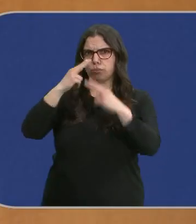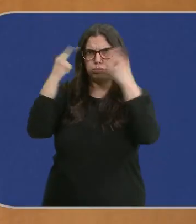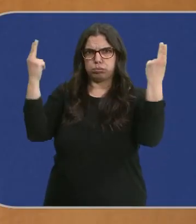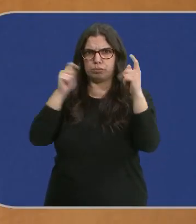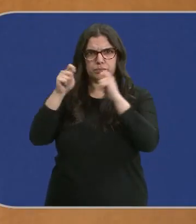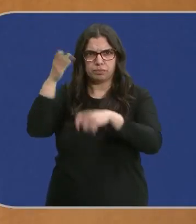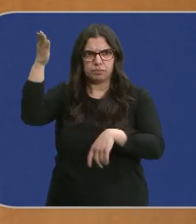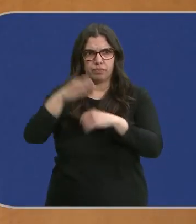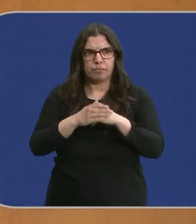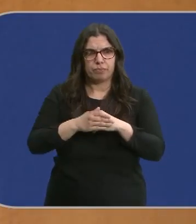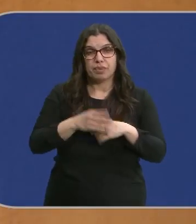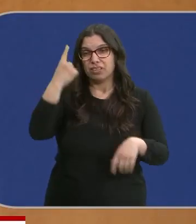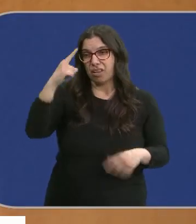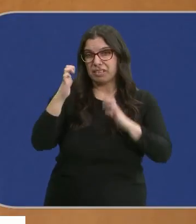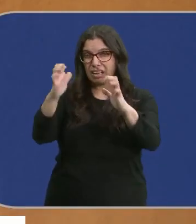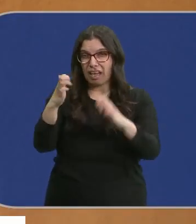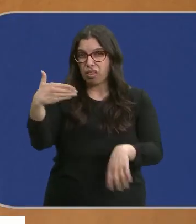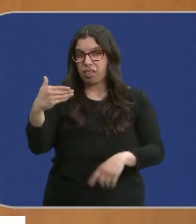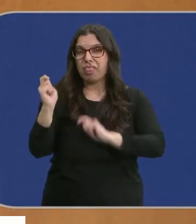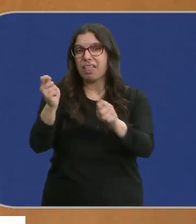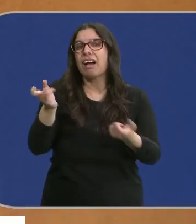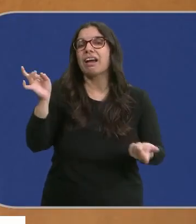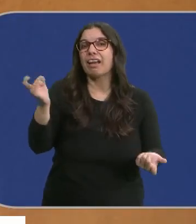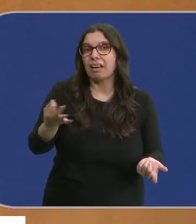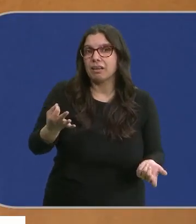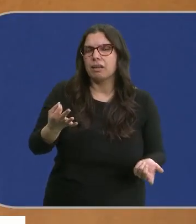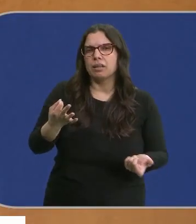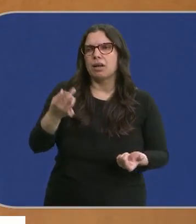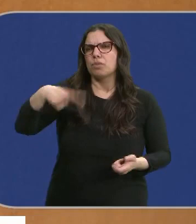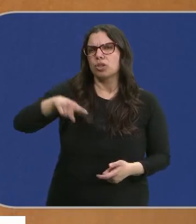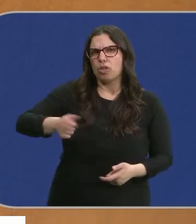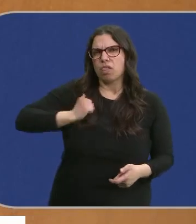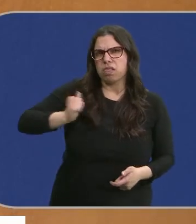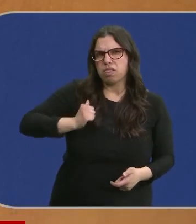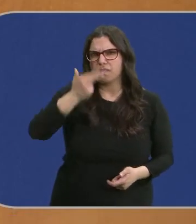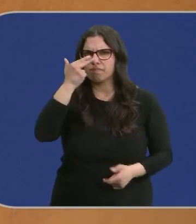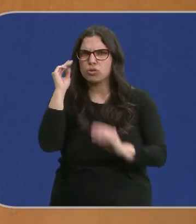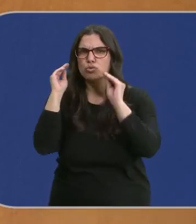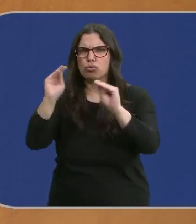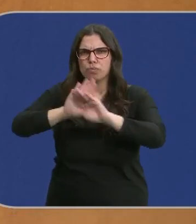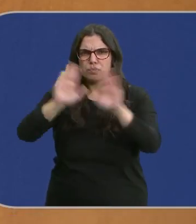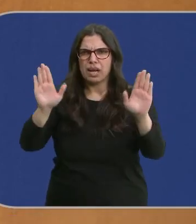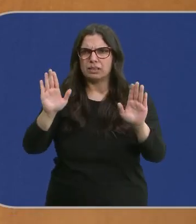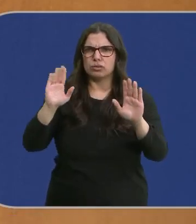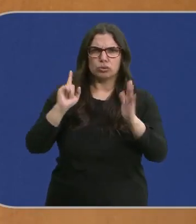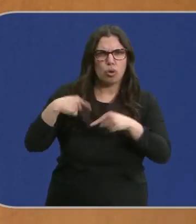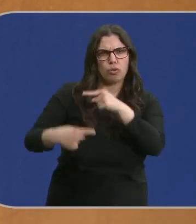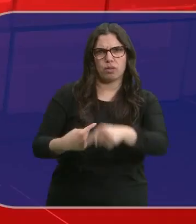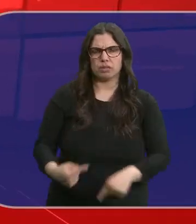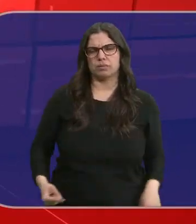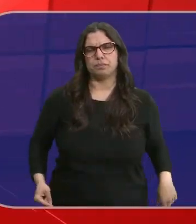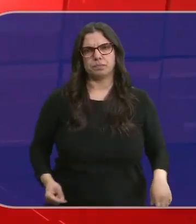pública. ¿Saben lo que sí desacredita al Senado, señorías del Partido Popular? El uso partidista que hacen de esta Cámara pleno tras pleno.